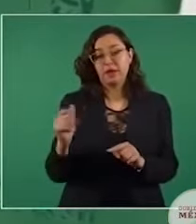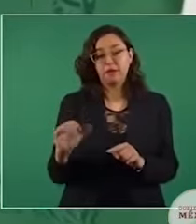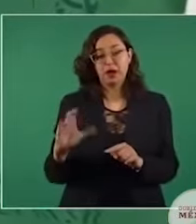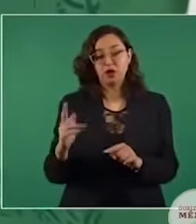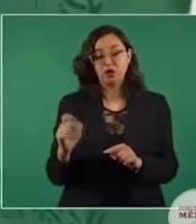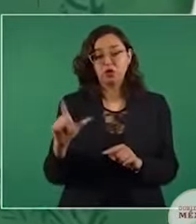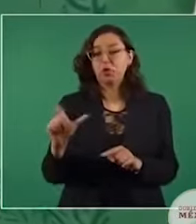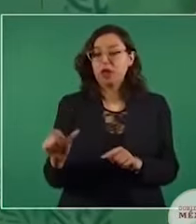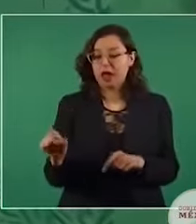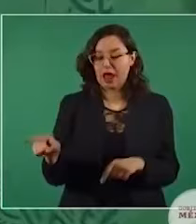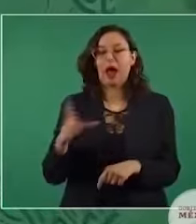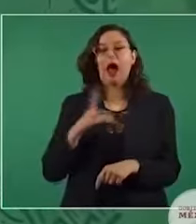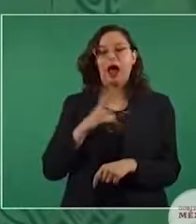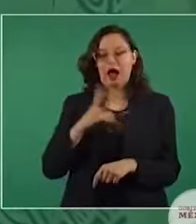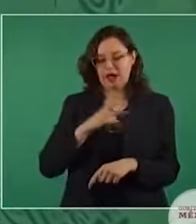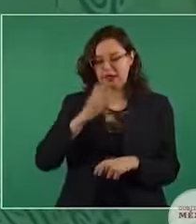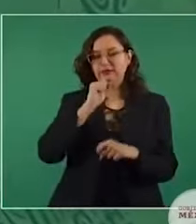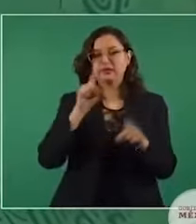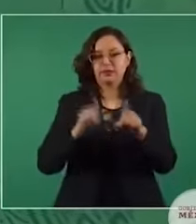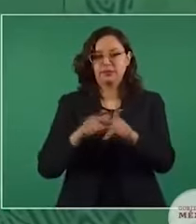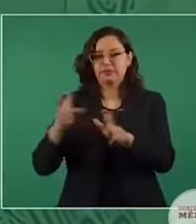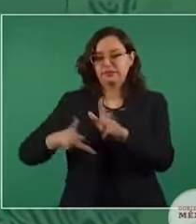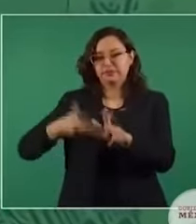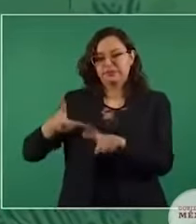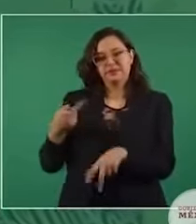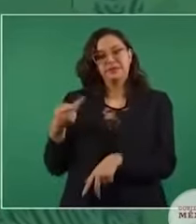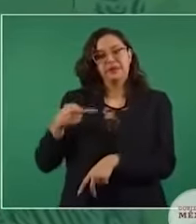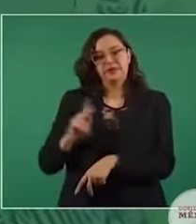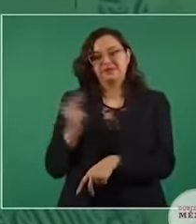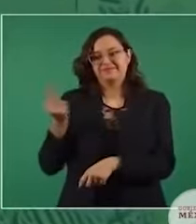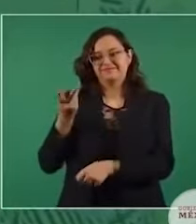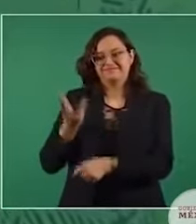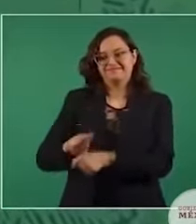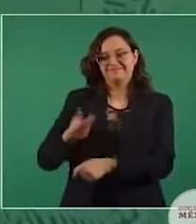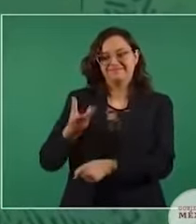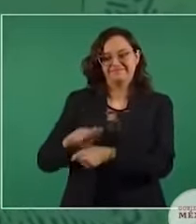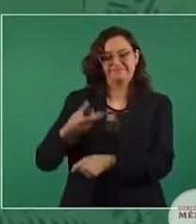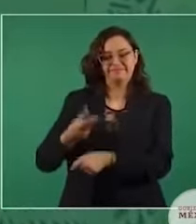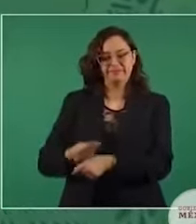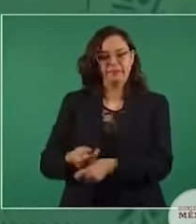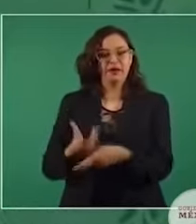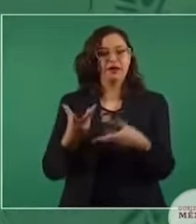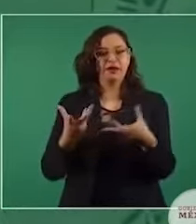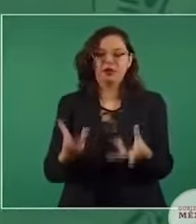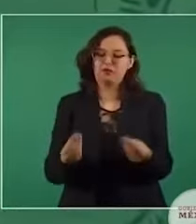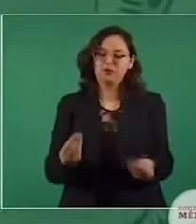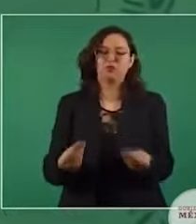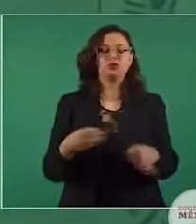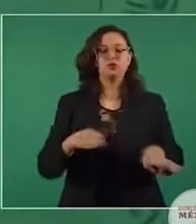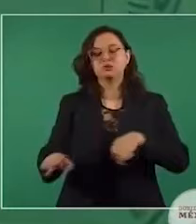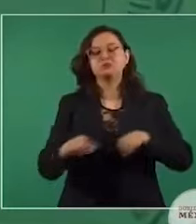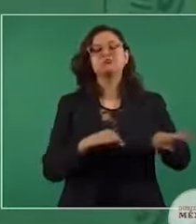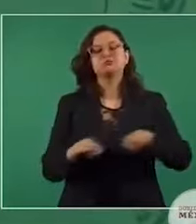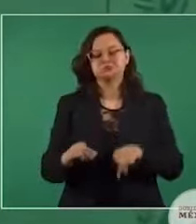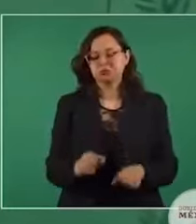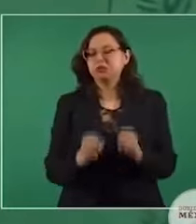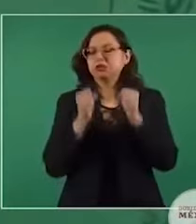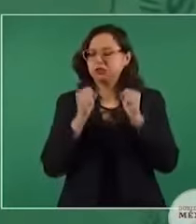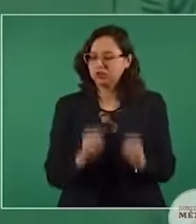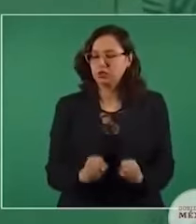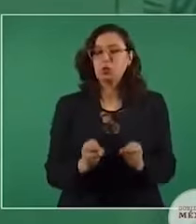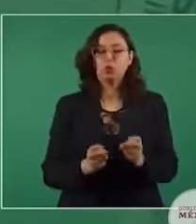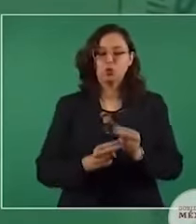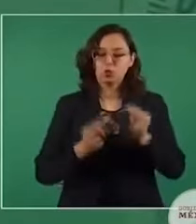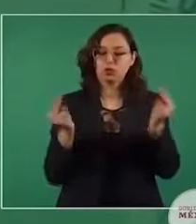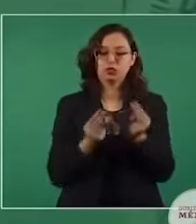frontera en Guatemala. Hay mucho trabajo y seguramente se van a requerir trabajadores,